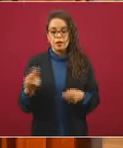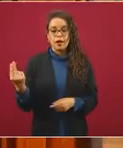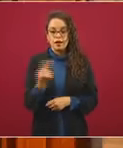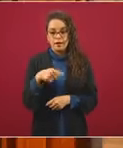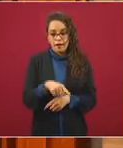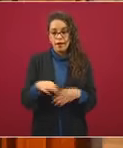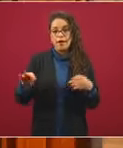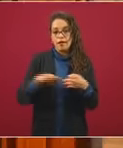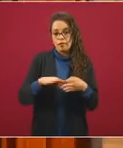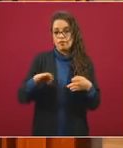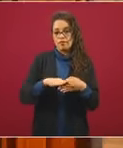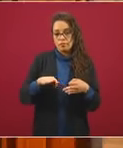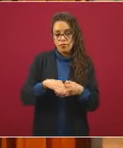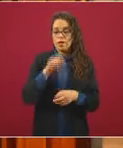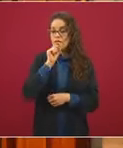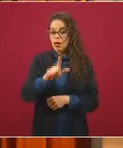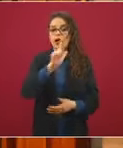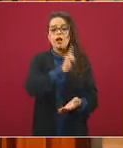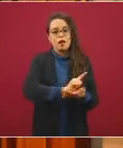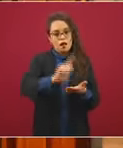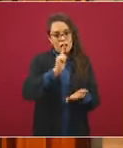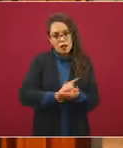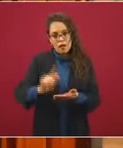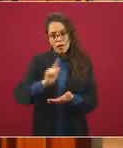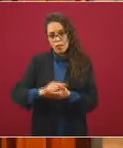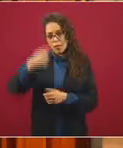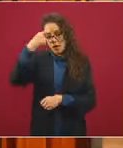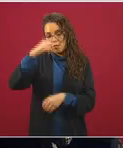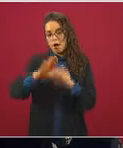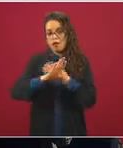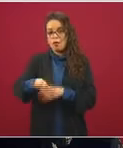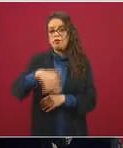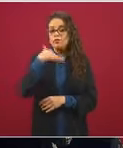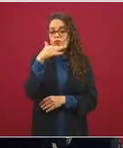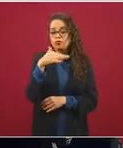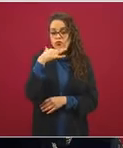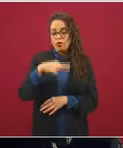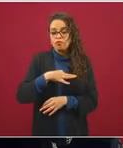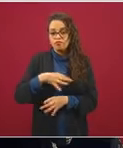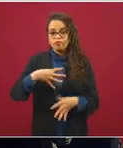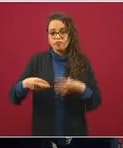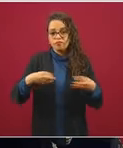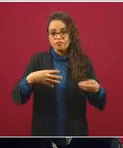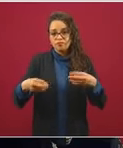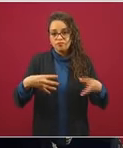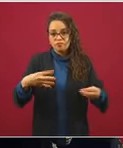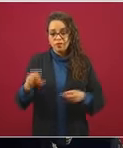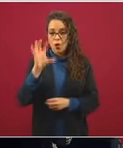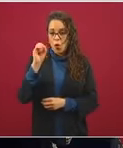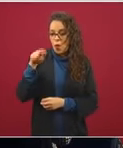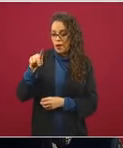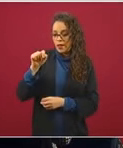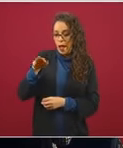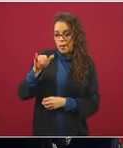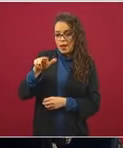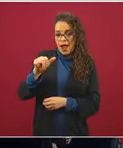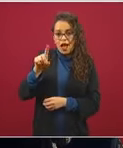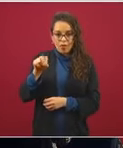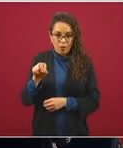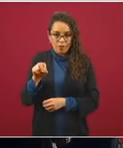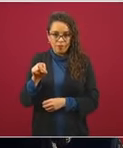higiene para que no esté contaminado, de cualquiera de las, digamos, secreciones que estamos,